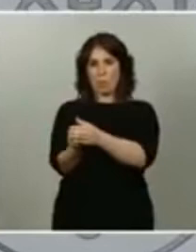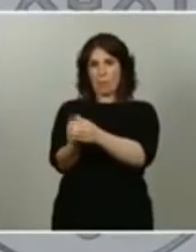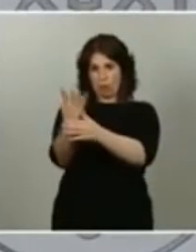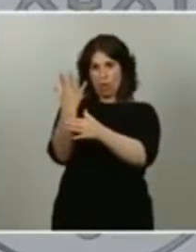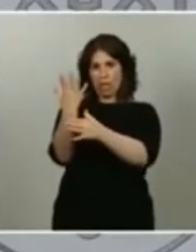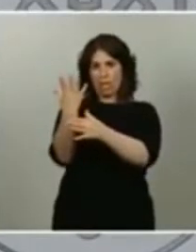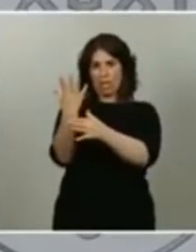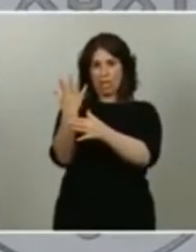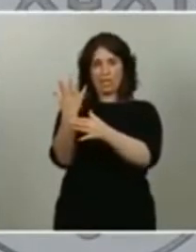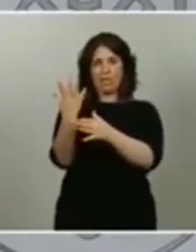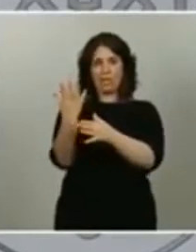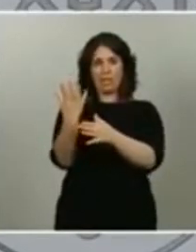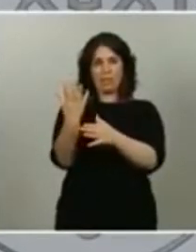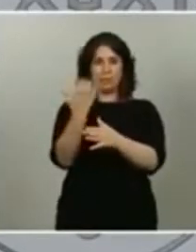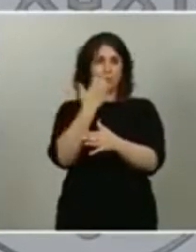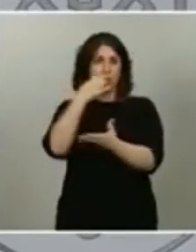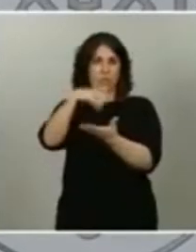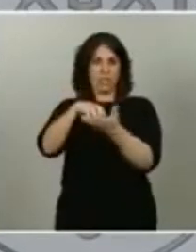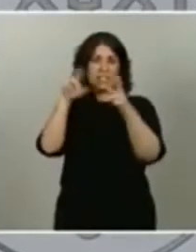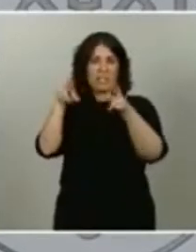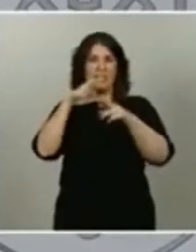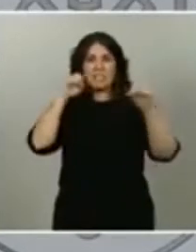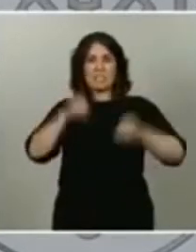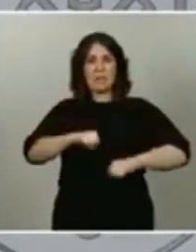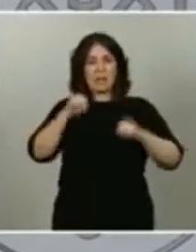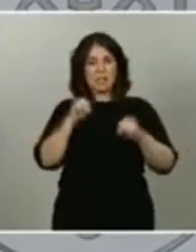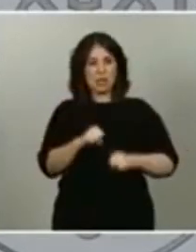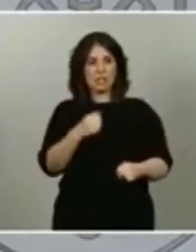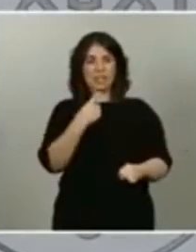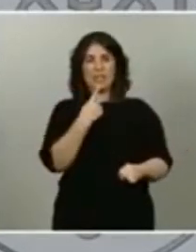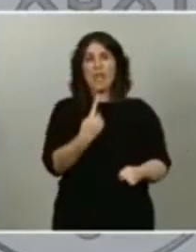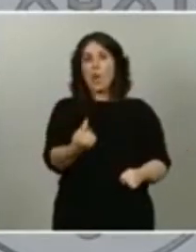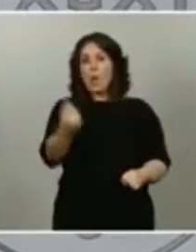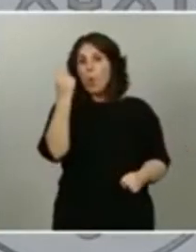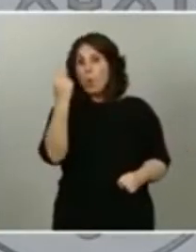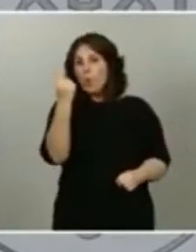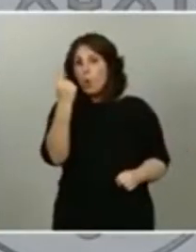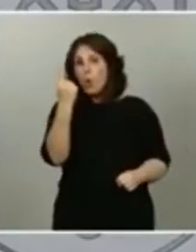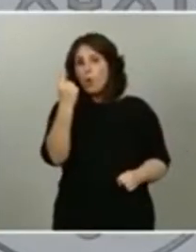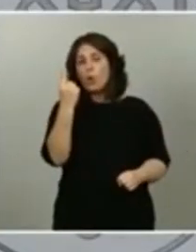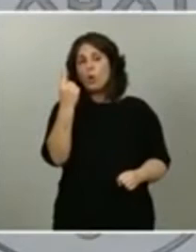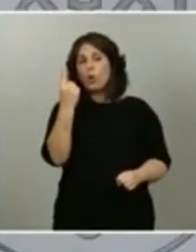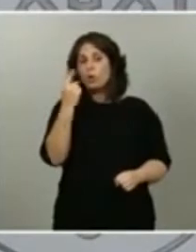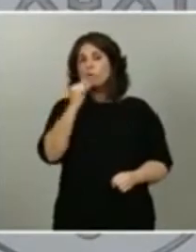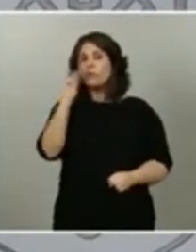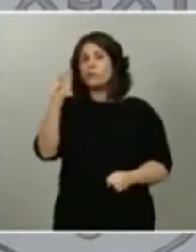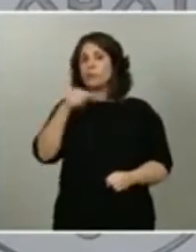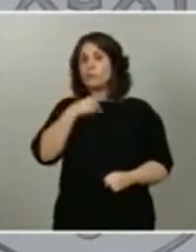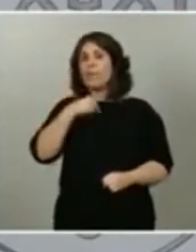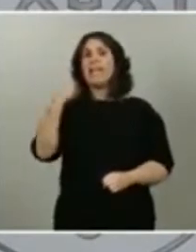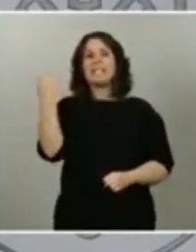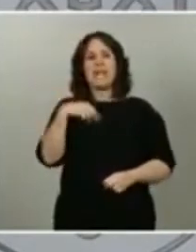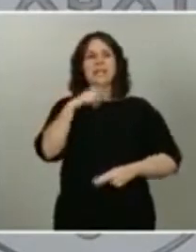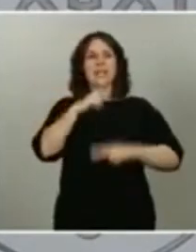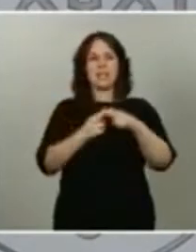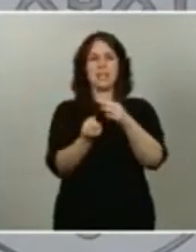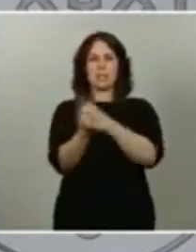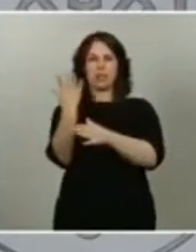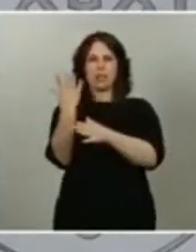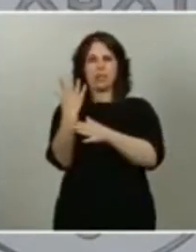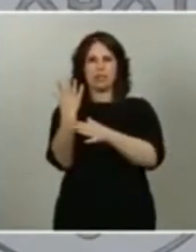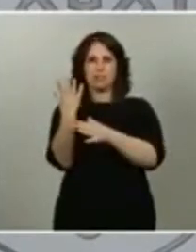como residencias de mayores, se considera que un solo caso ya tiene consideración de brote. Y, por tanto, tiene que tener